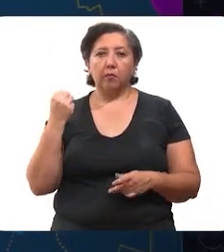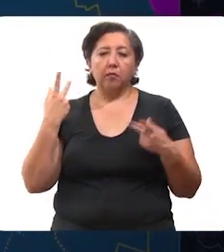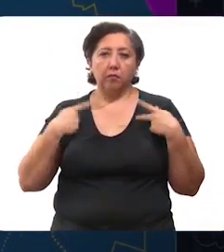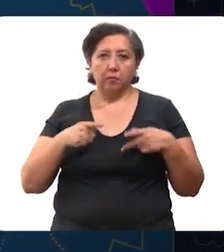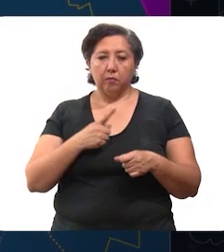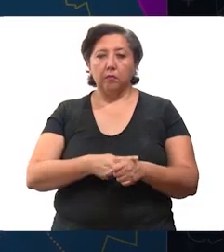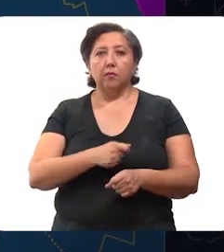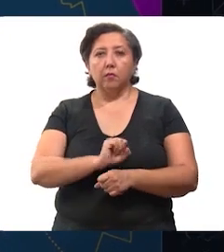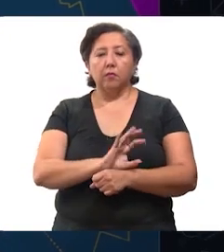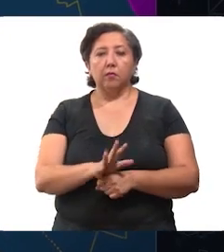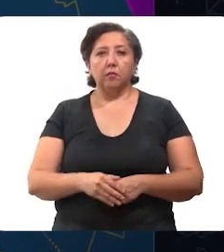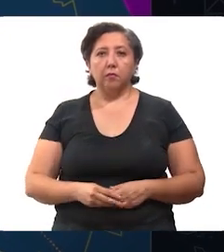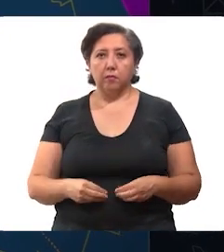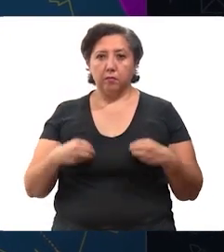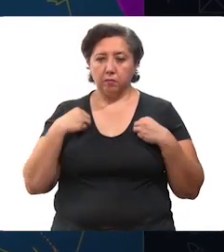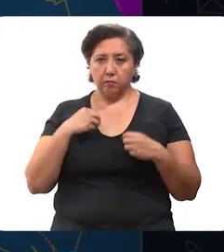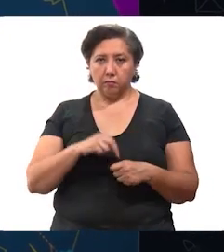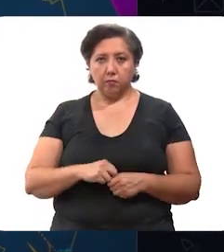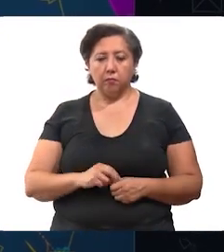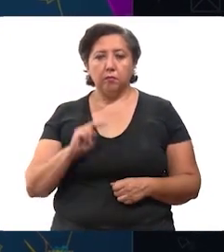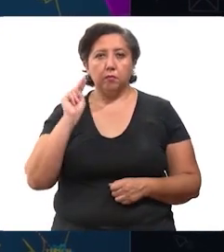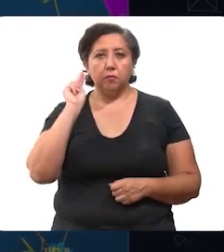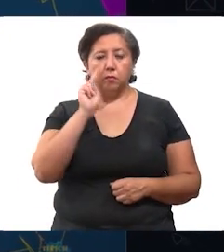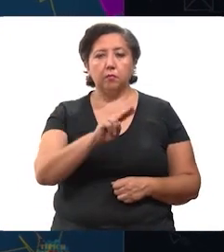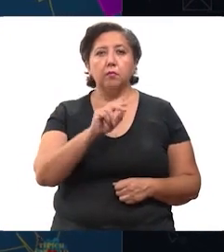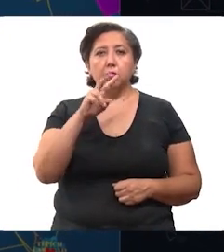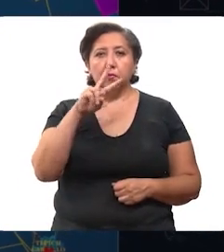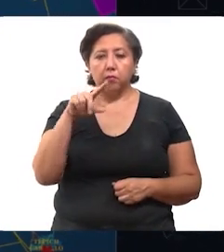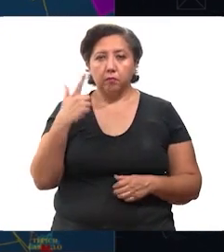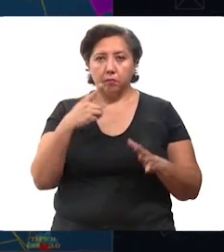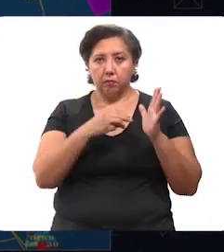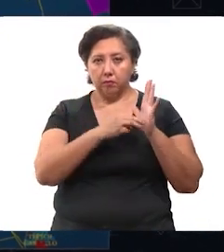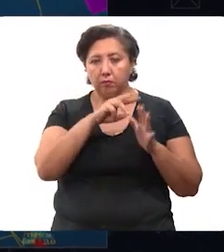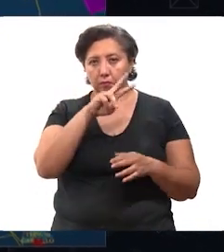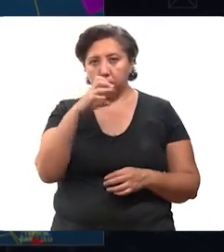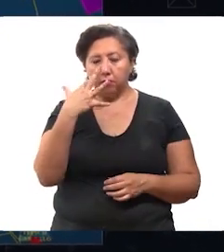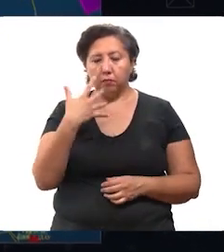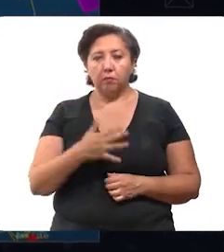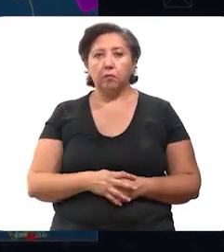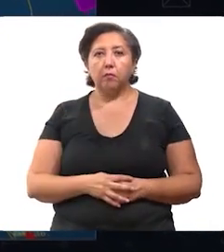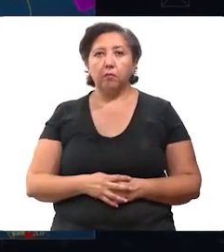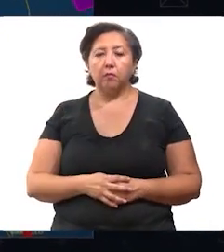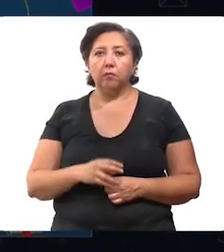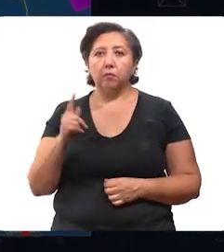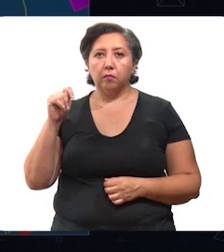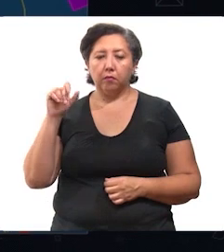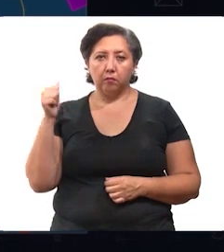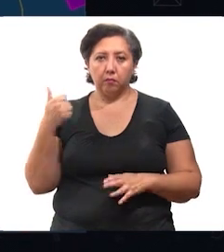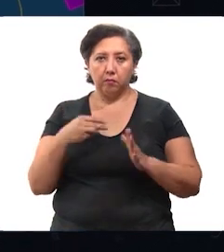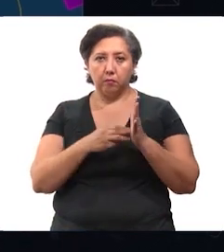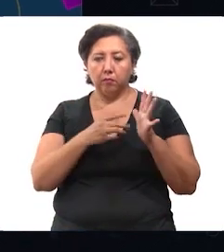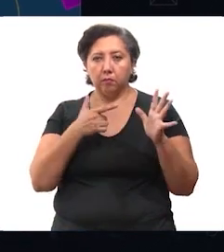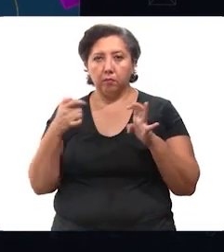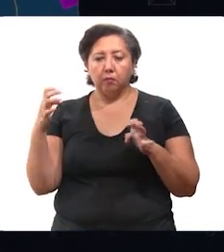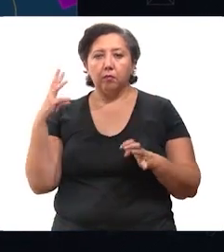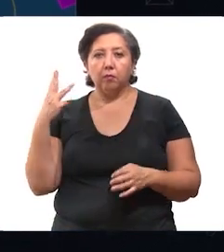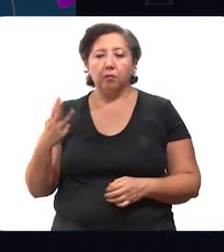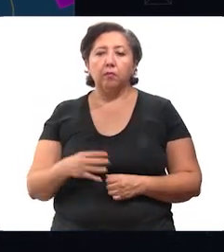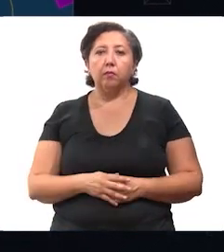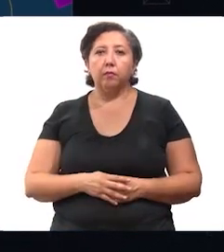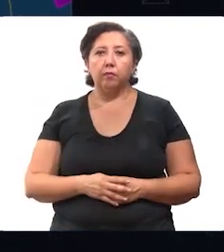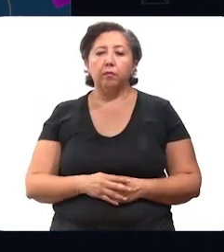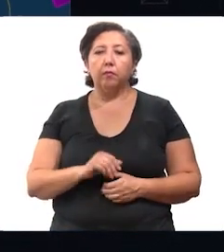contagiadas de coronavirus que viven en la zona norte, 12,250, en la zona oriente, 11,703,